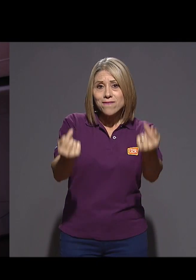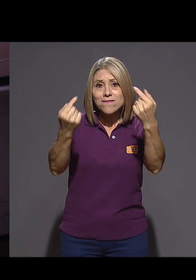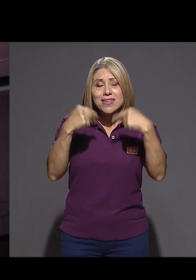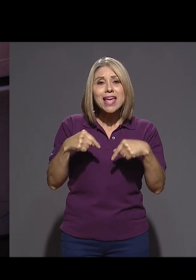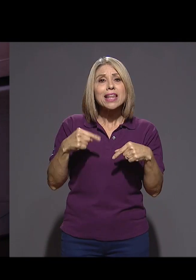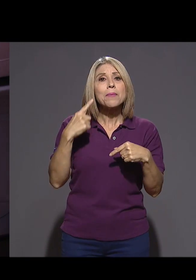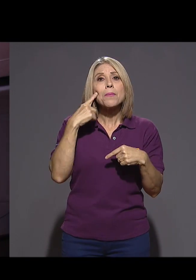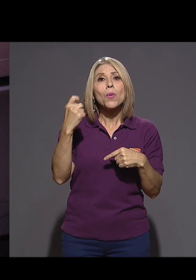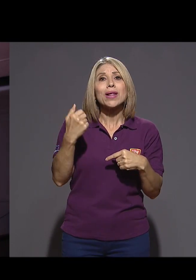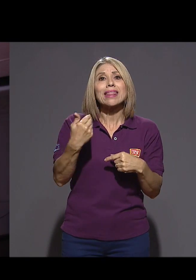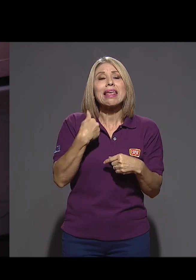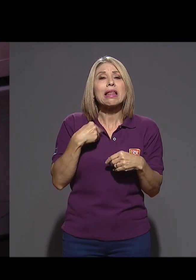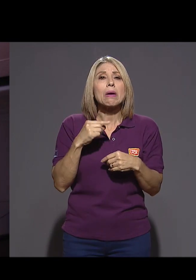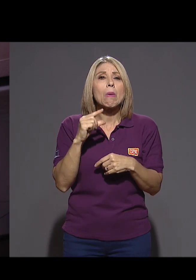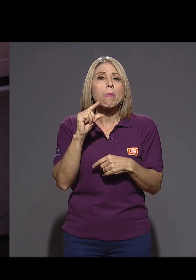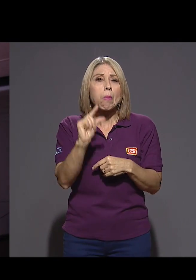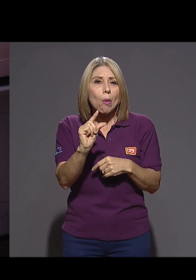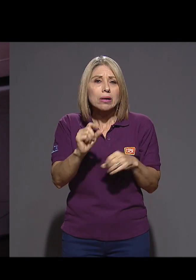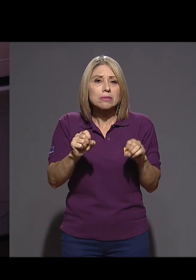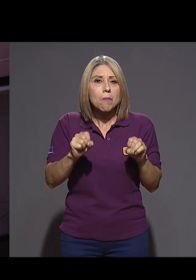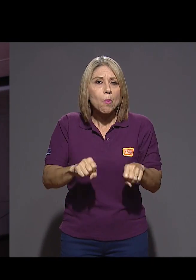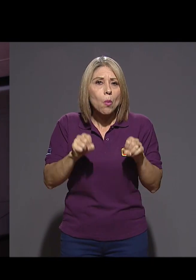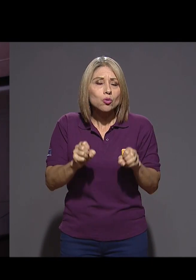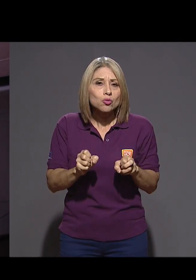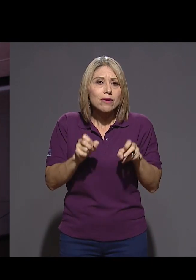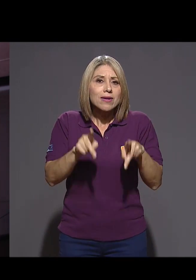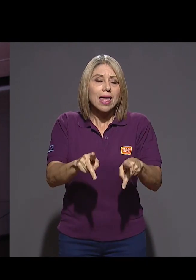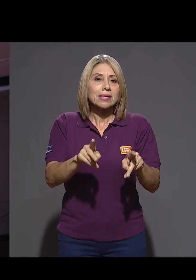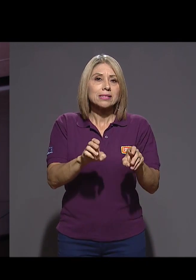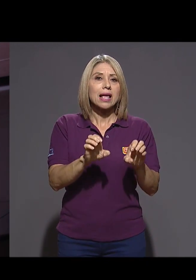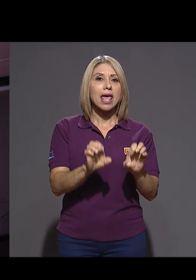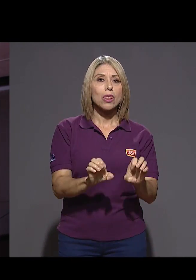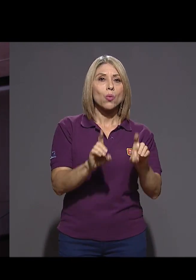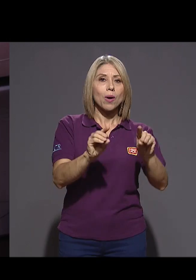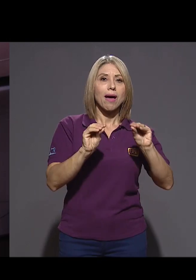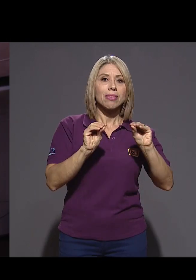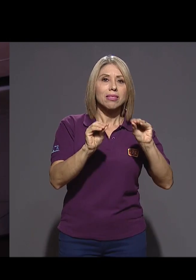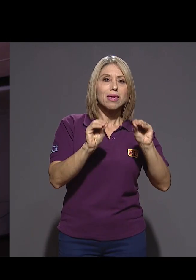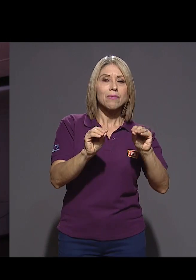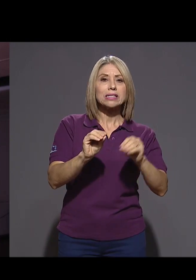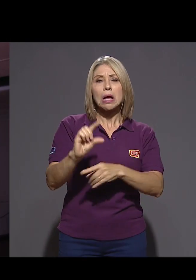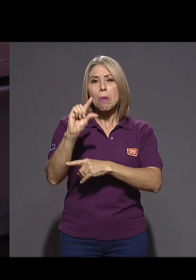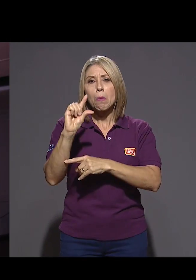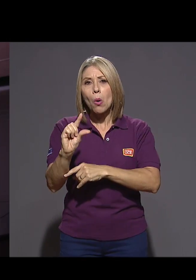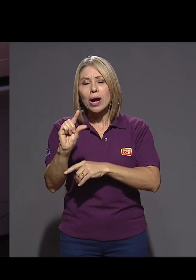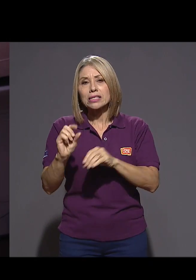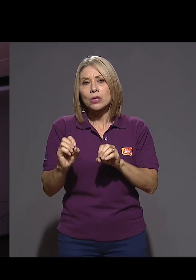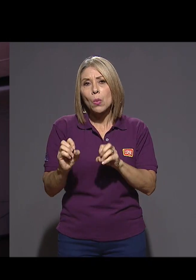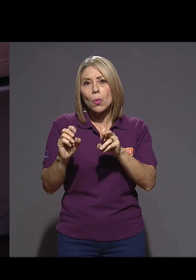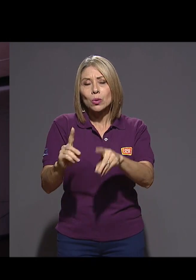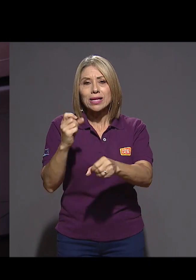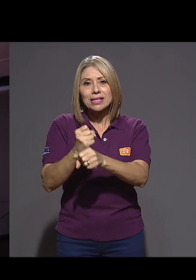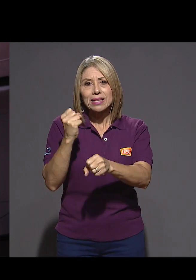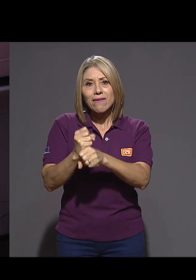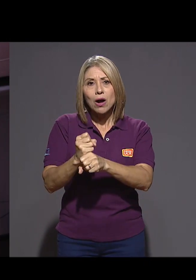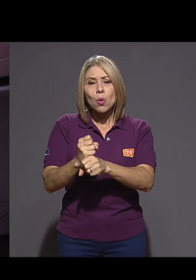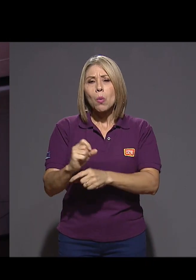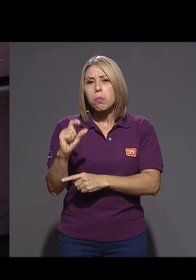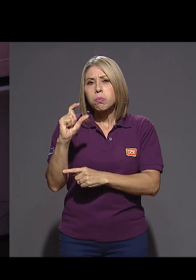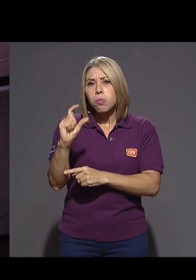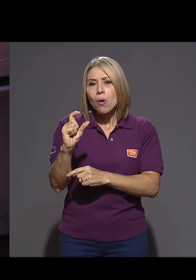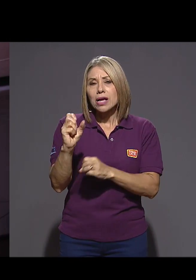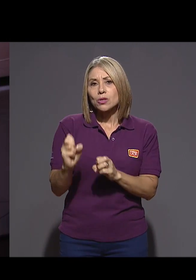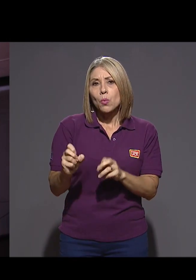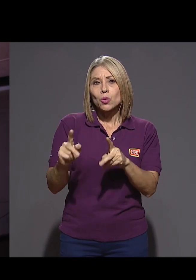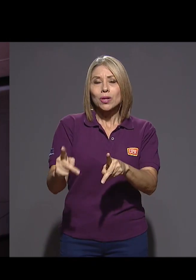por pocas posibilidades educativas, por pocas posibilidades de trabajo, por pocas posibilidades de